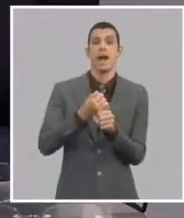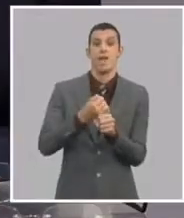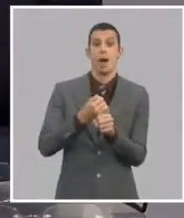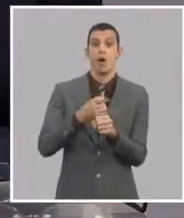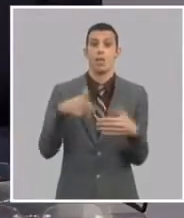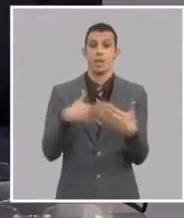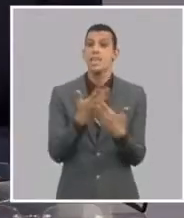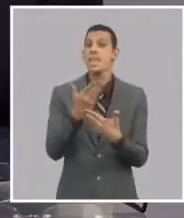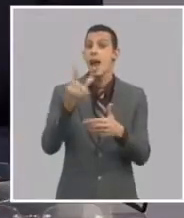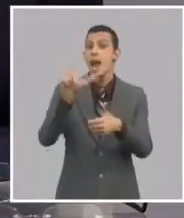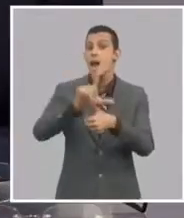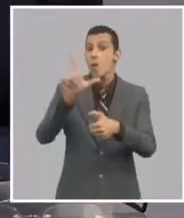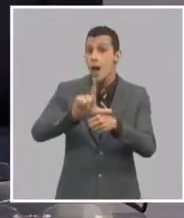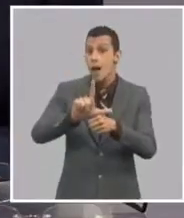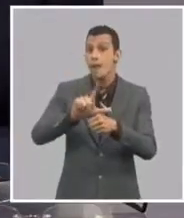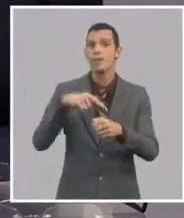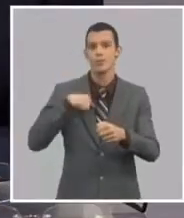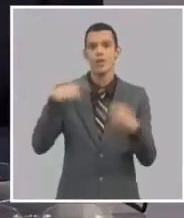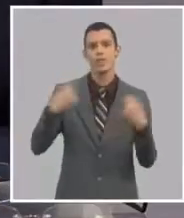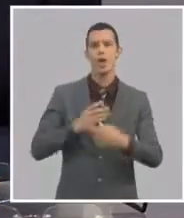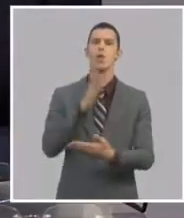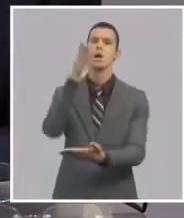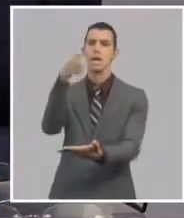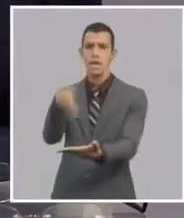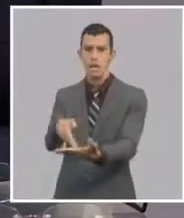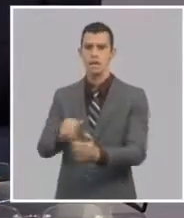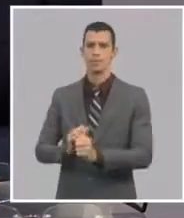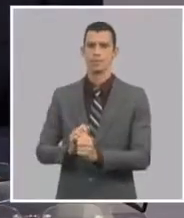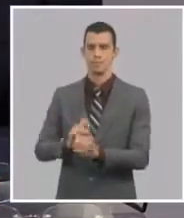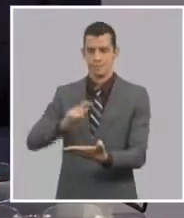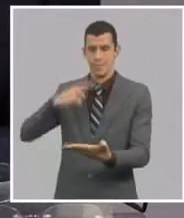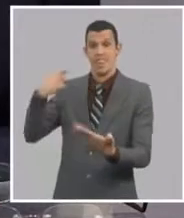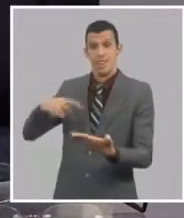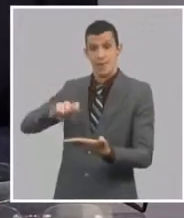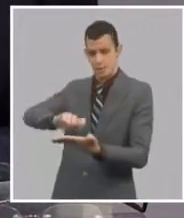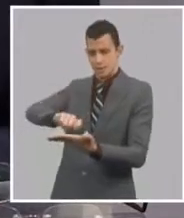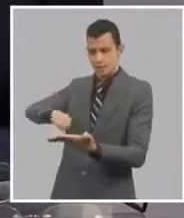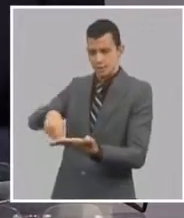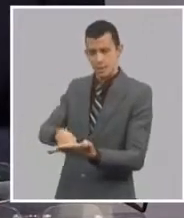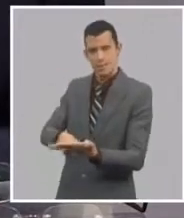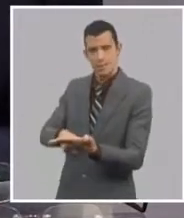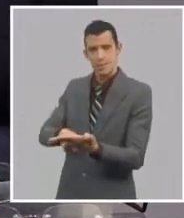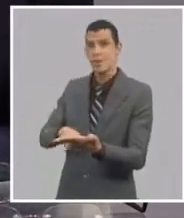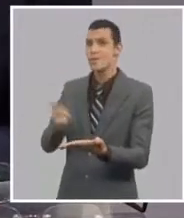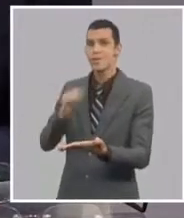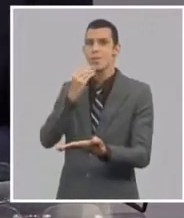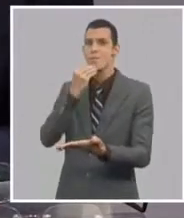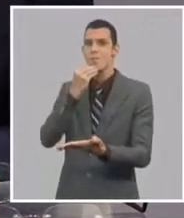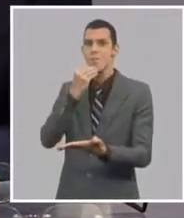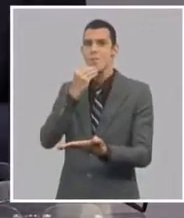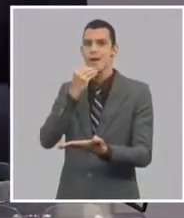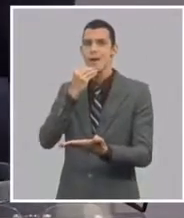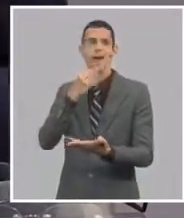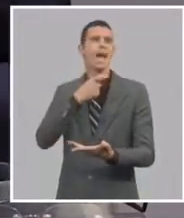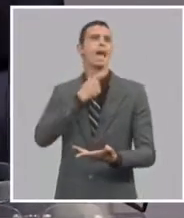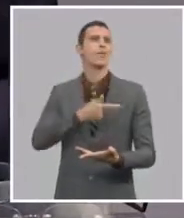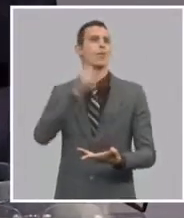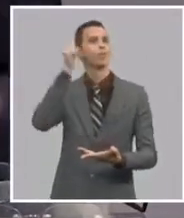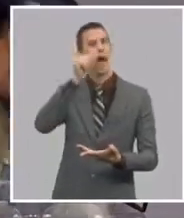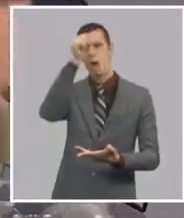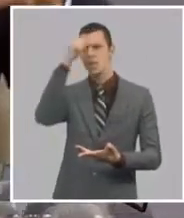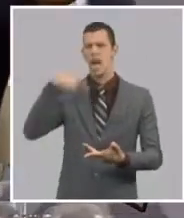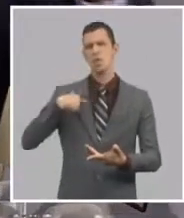Y cuesta. Segundo, la elección es en un martes laboral. No es ni fin de semana ni feriado. Cosa